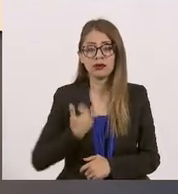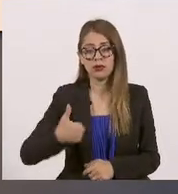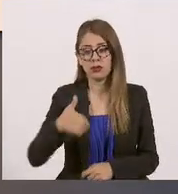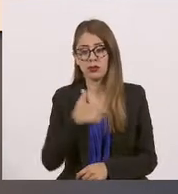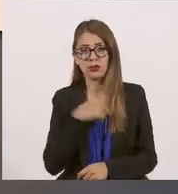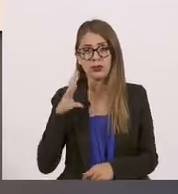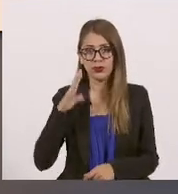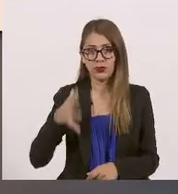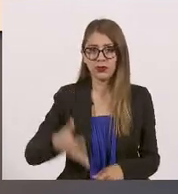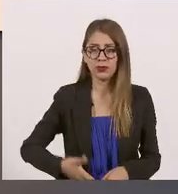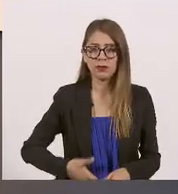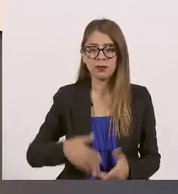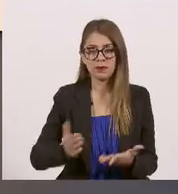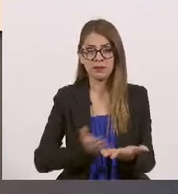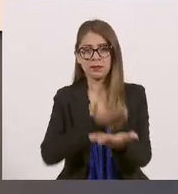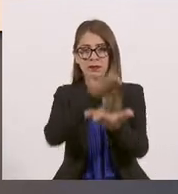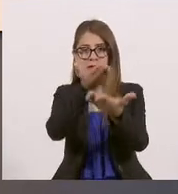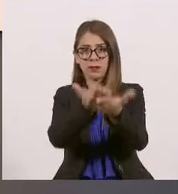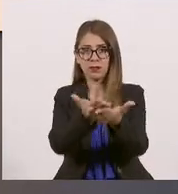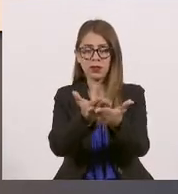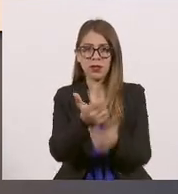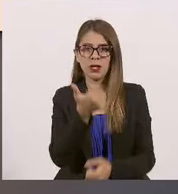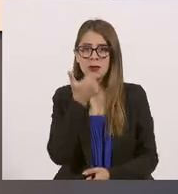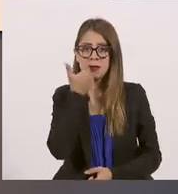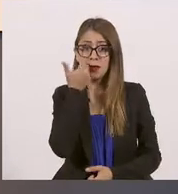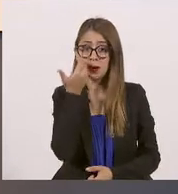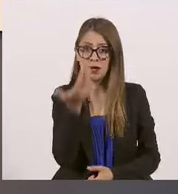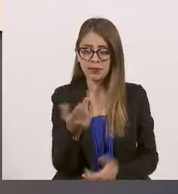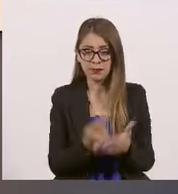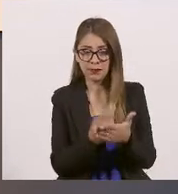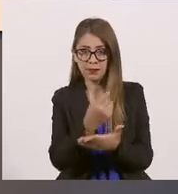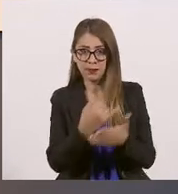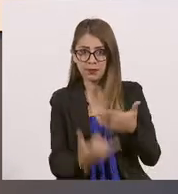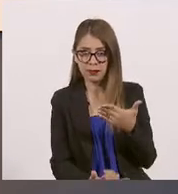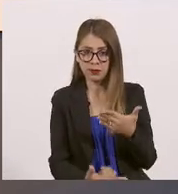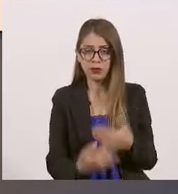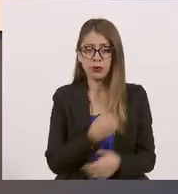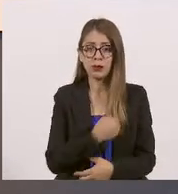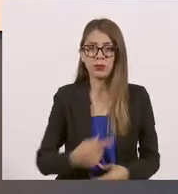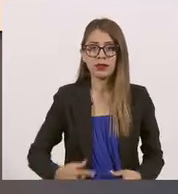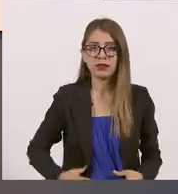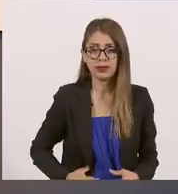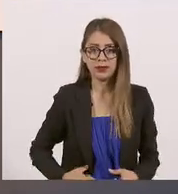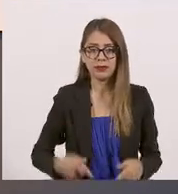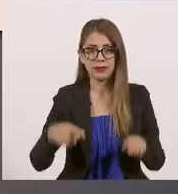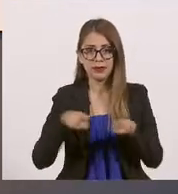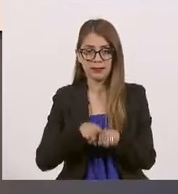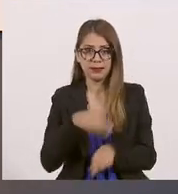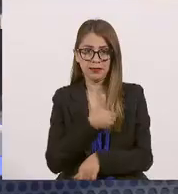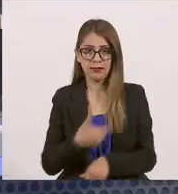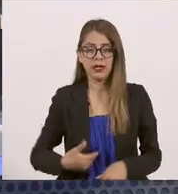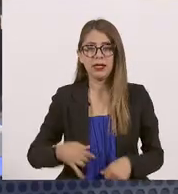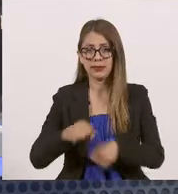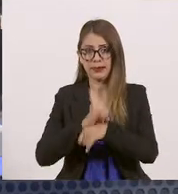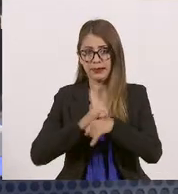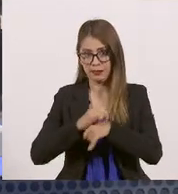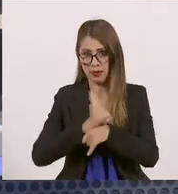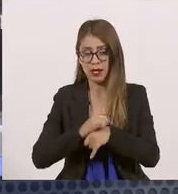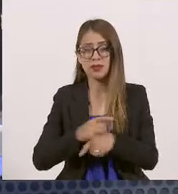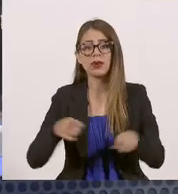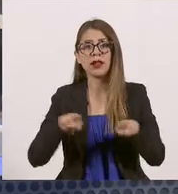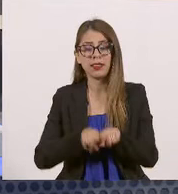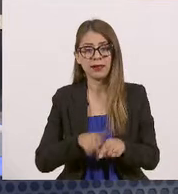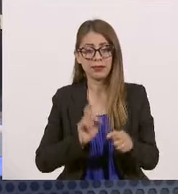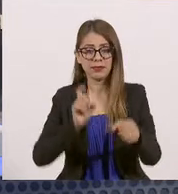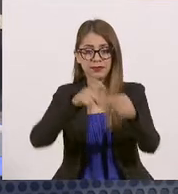grandes orgullos es que presentamos una candidatura que, por supuesto, encabezó nuestro municipio a través de su alcalde, pero además de eso nos sumamos la